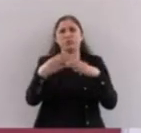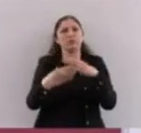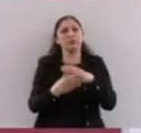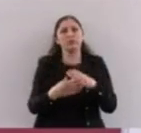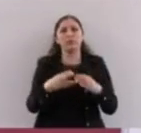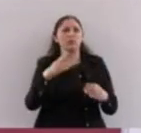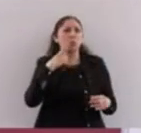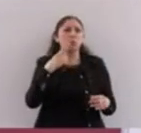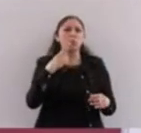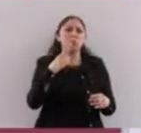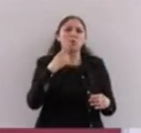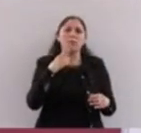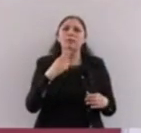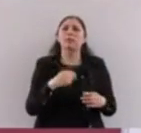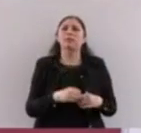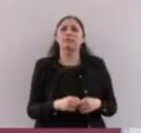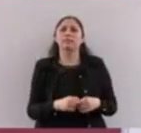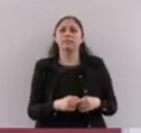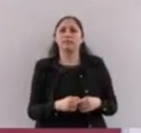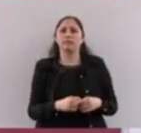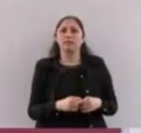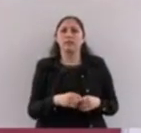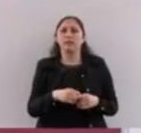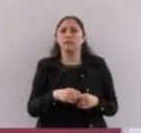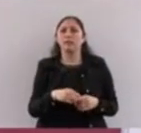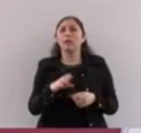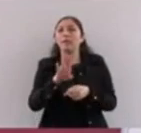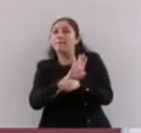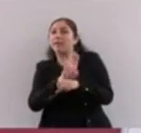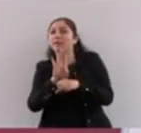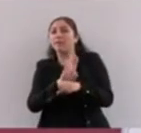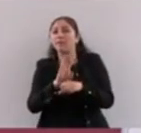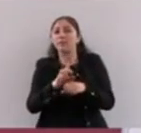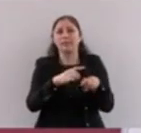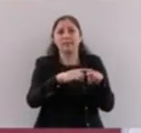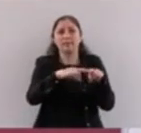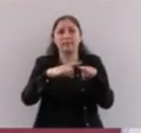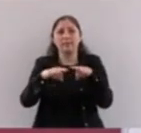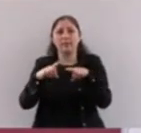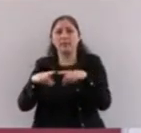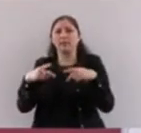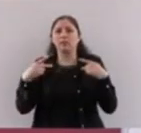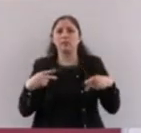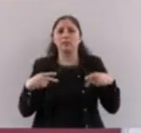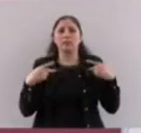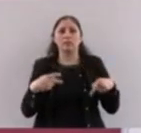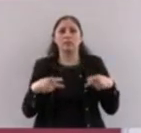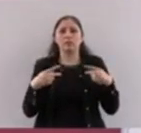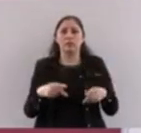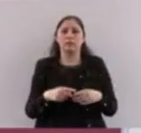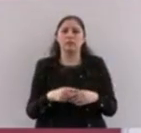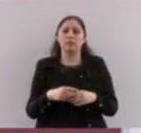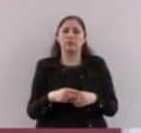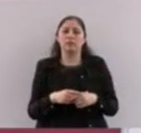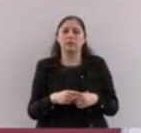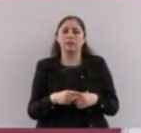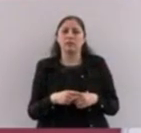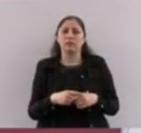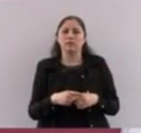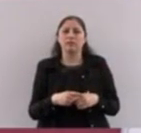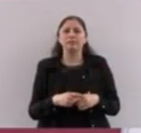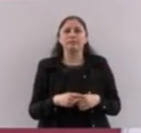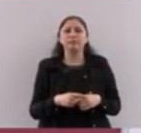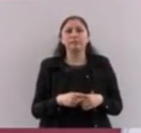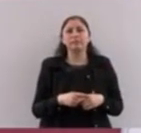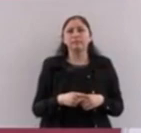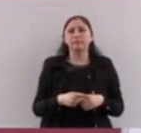y todo es útil y se beneficia a distintos sectores de la población. Pero este es el programa